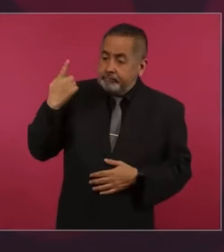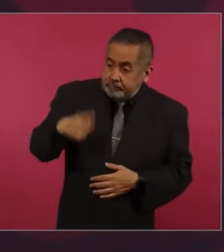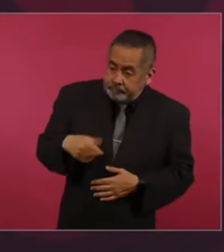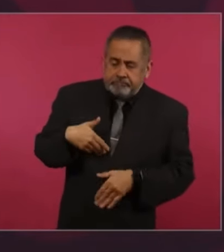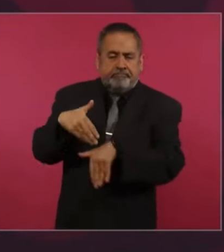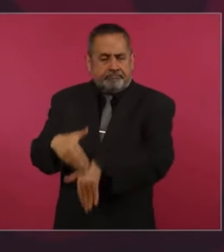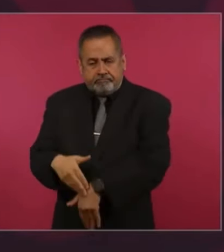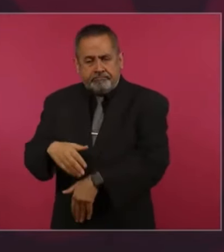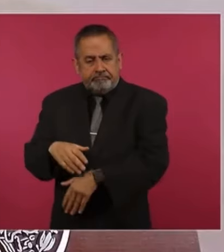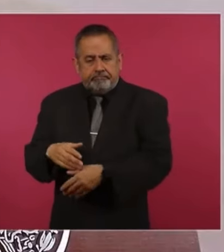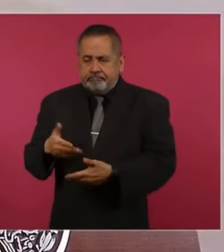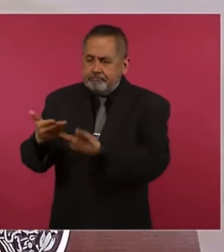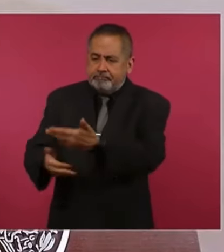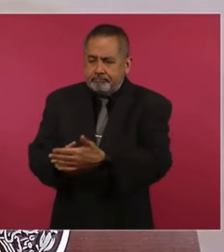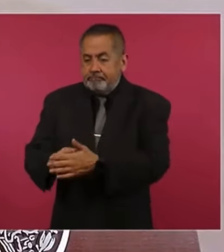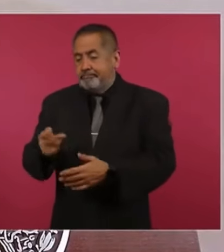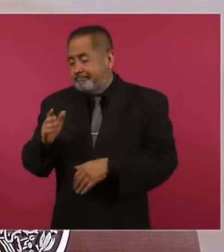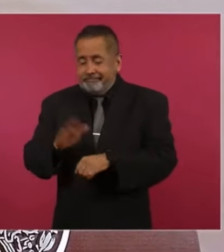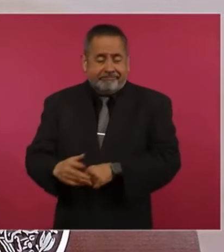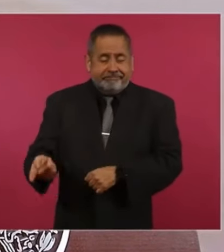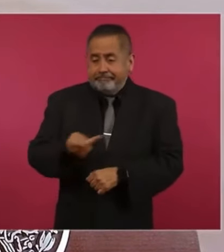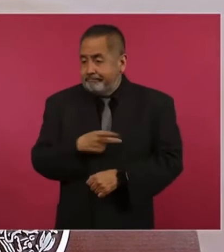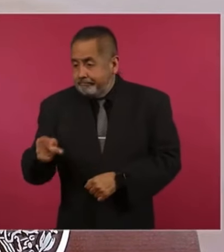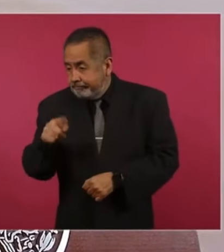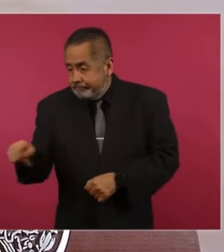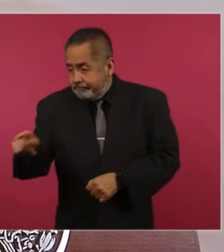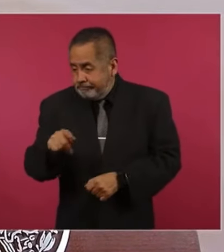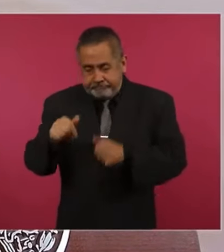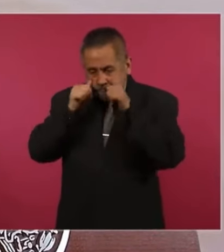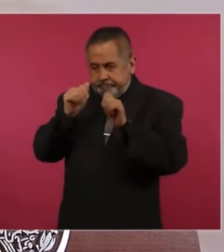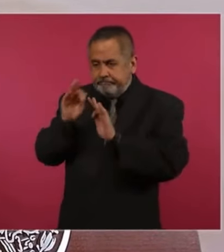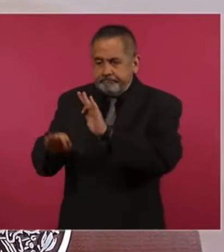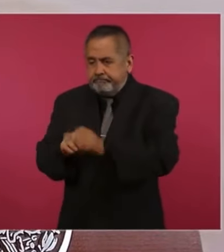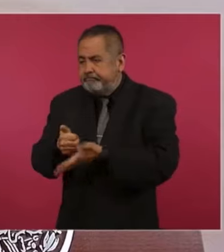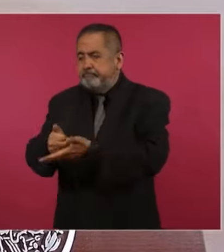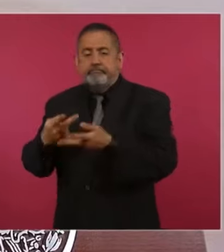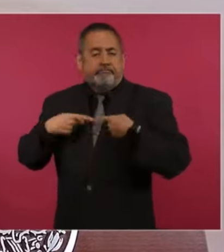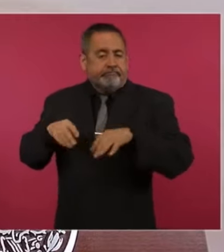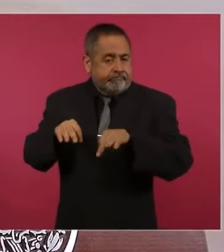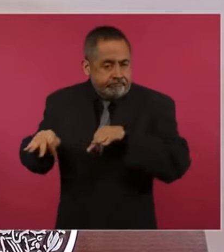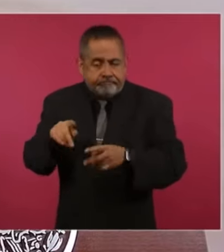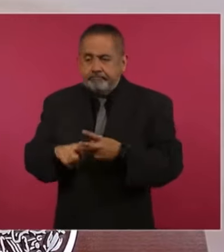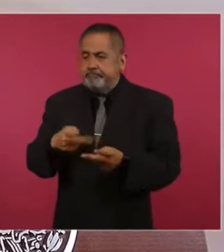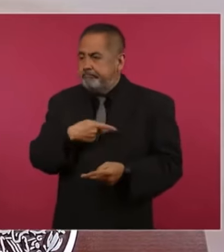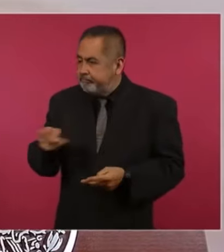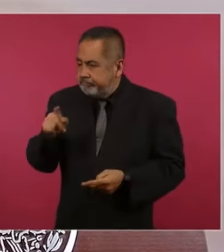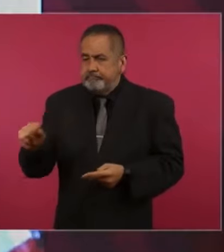sobre todo a los más necesitados, a los trabajadores, a los pobres?